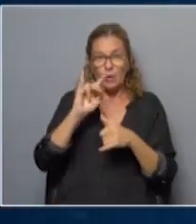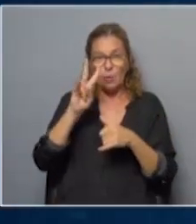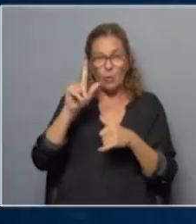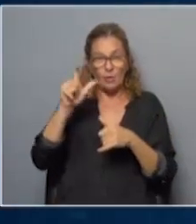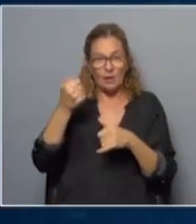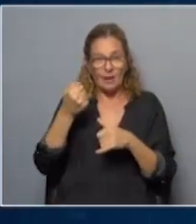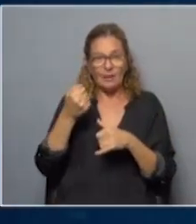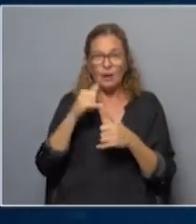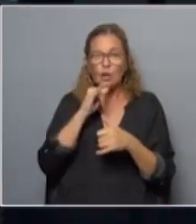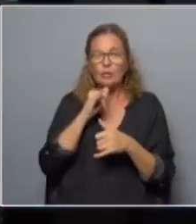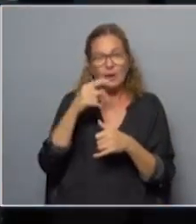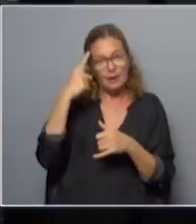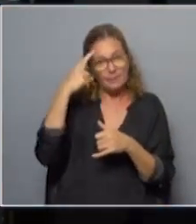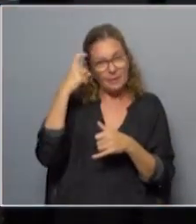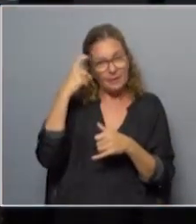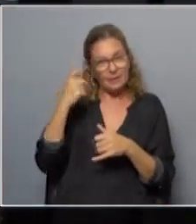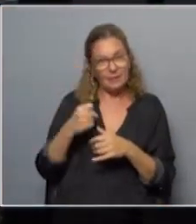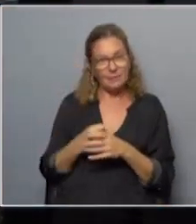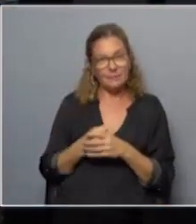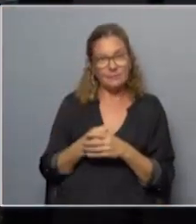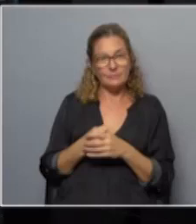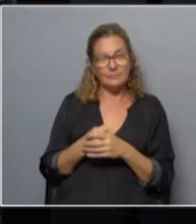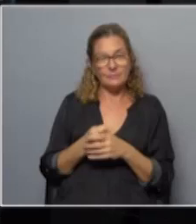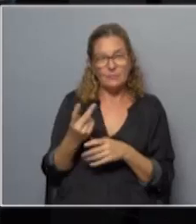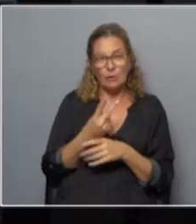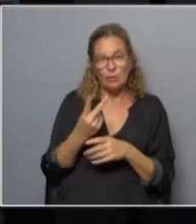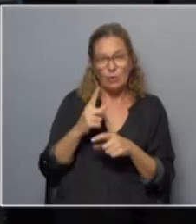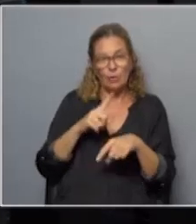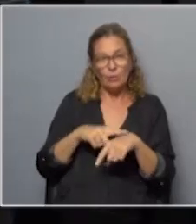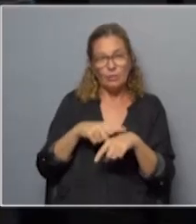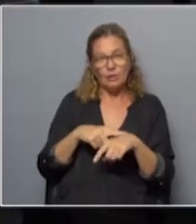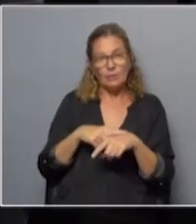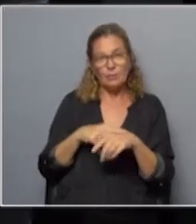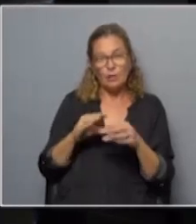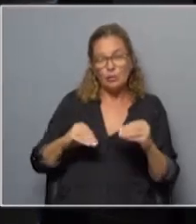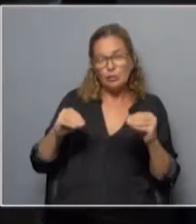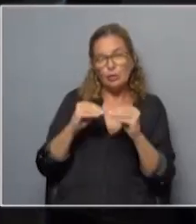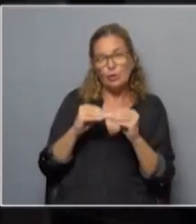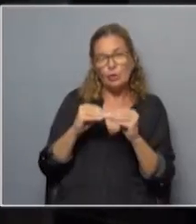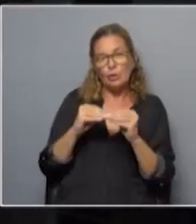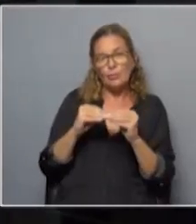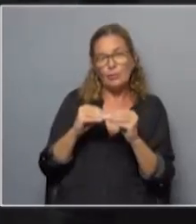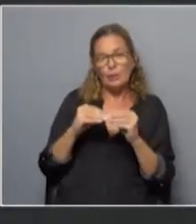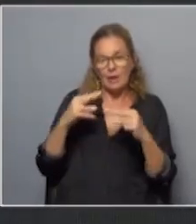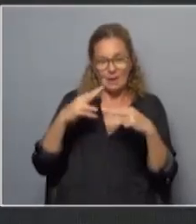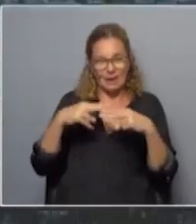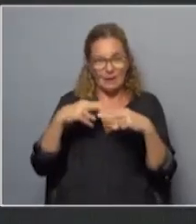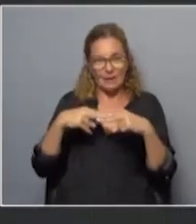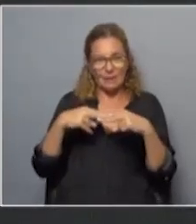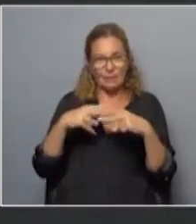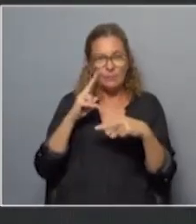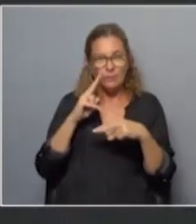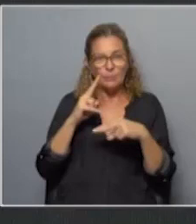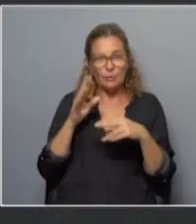experiencia porque lo que hicimos fue en esos dos periodos relevamos todas las notas de los principales portales digitales que tuvieran